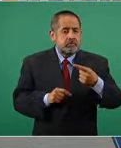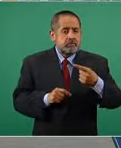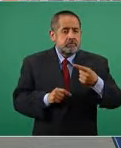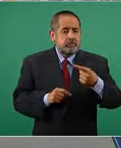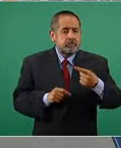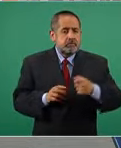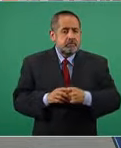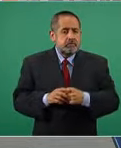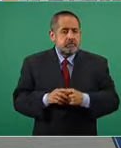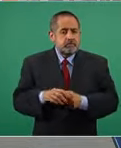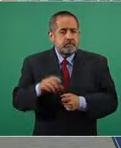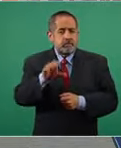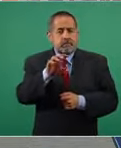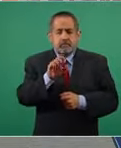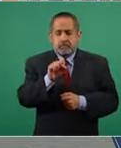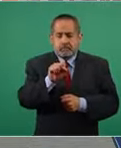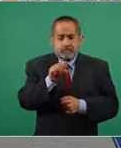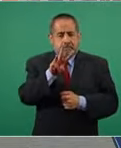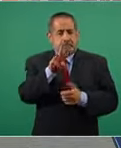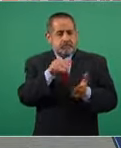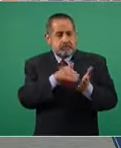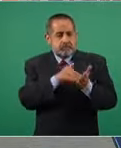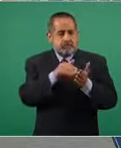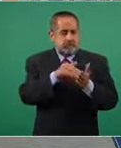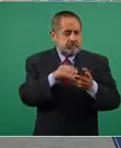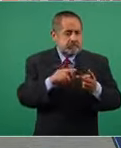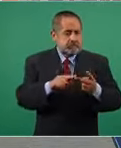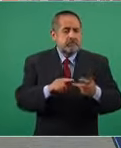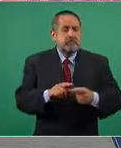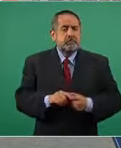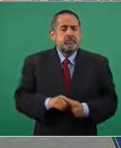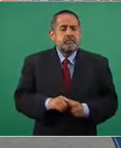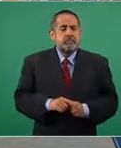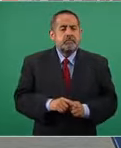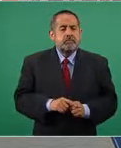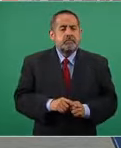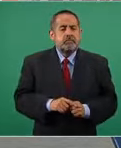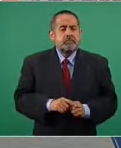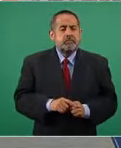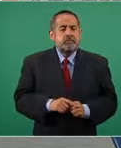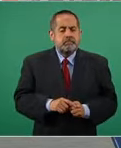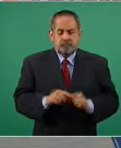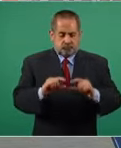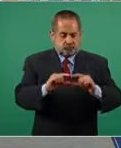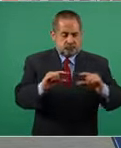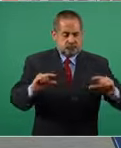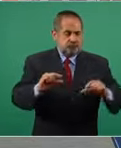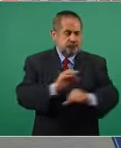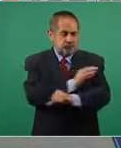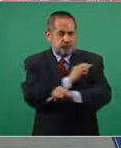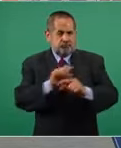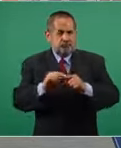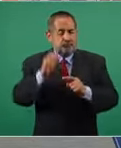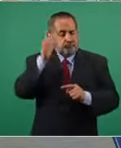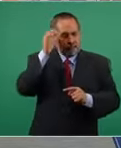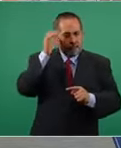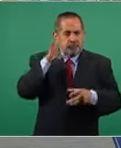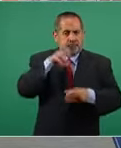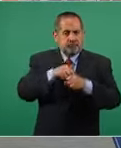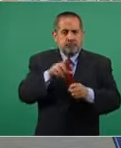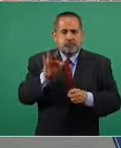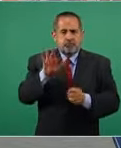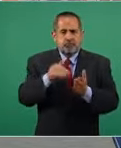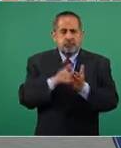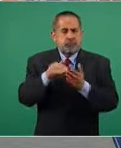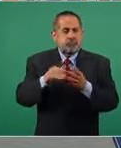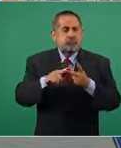63 millones de dosis china 40 millones